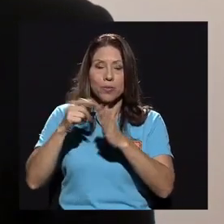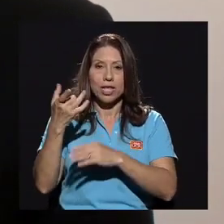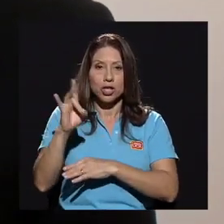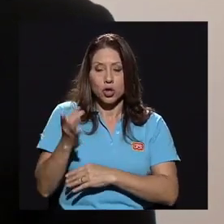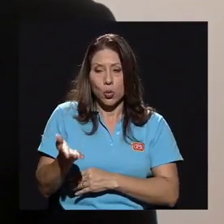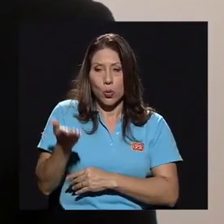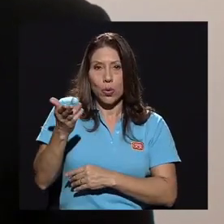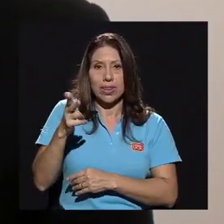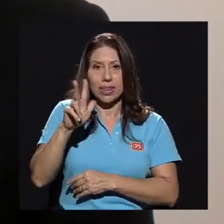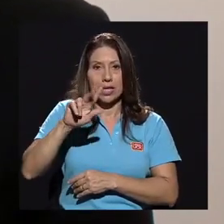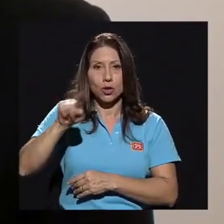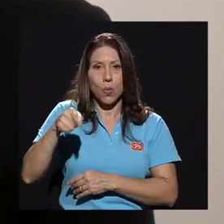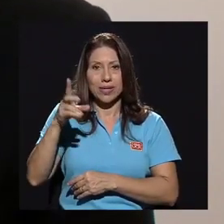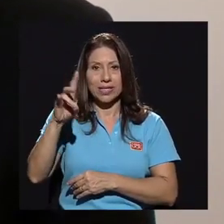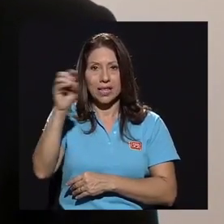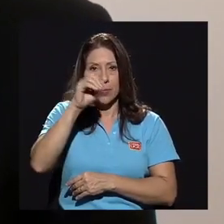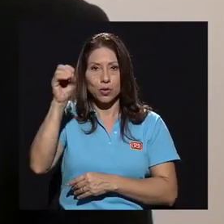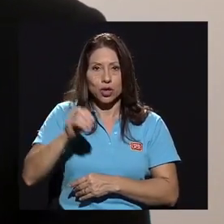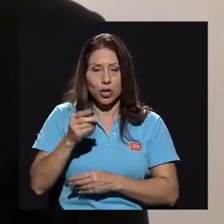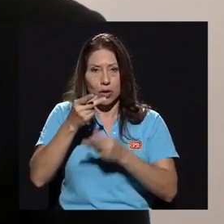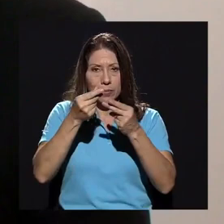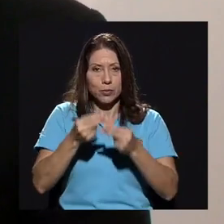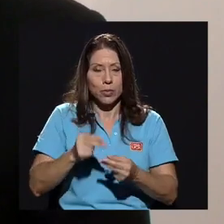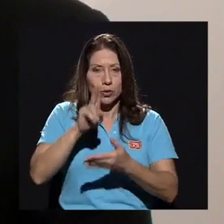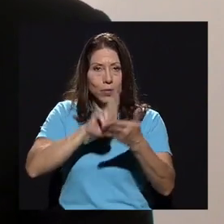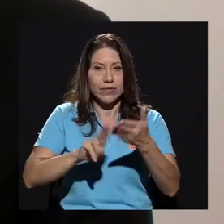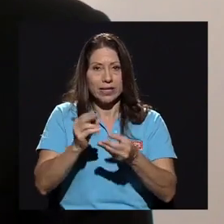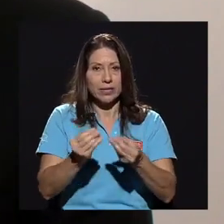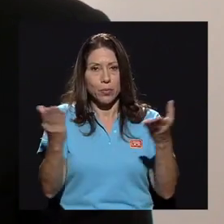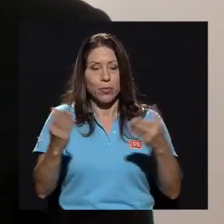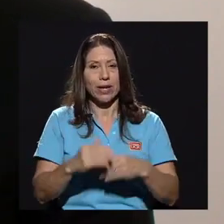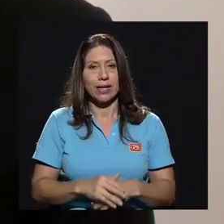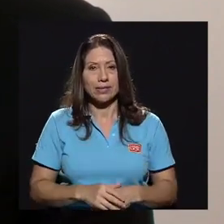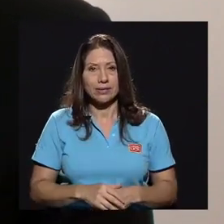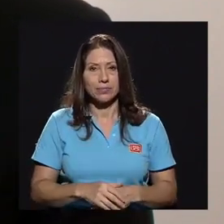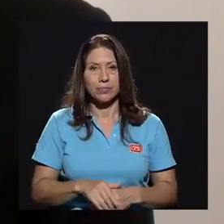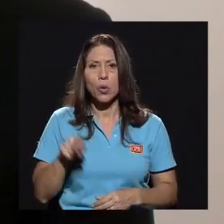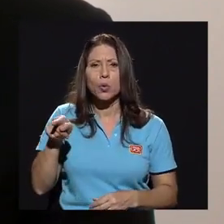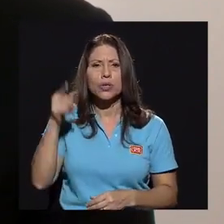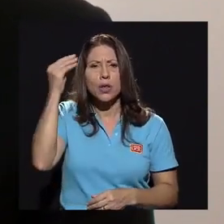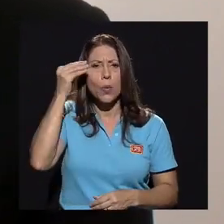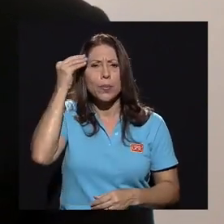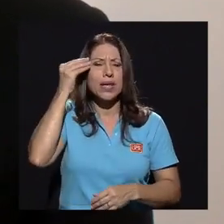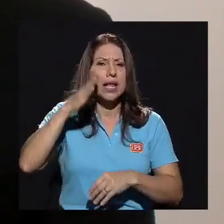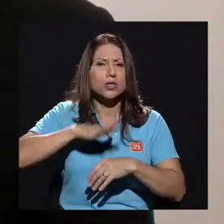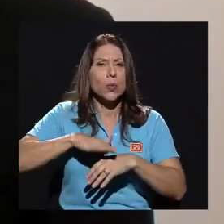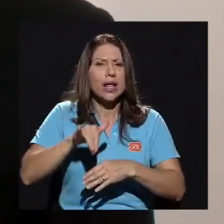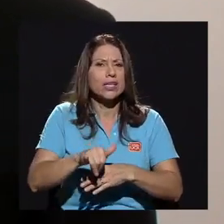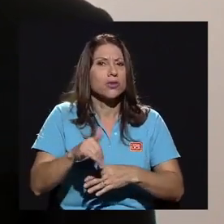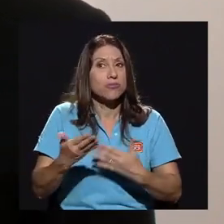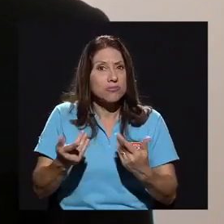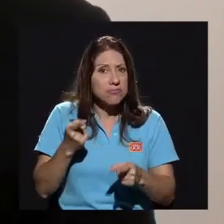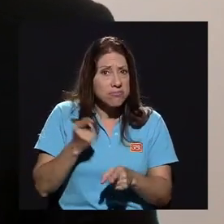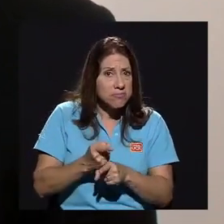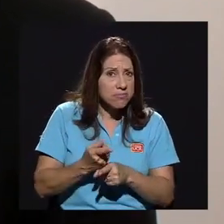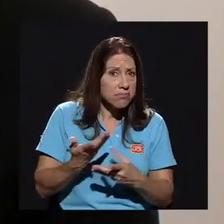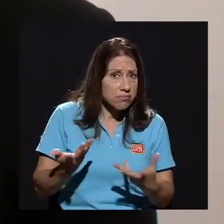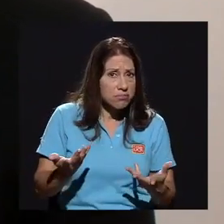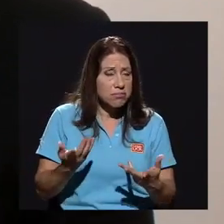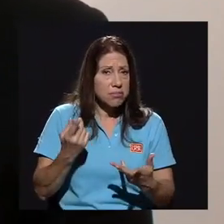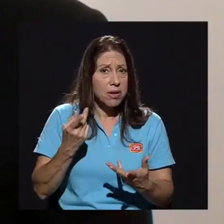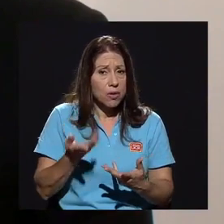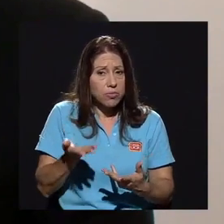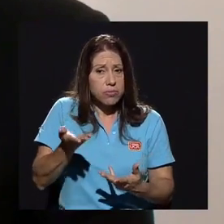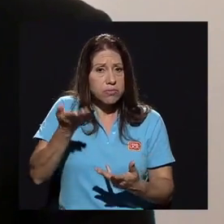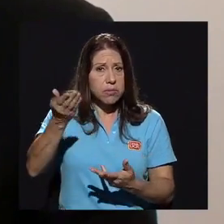incremento del 3,7% en el presupuesto de las universidades públicas. ¿Qué opina usted de este acuerdo? ¿Fue adecuado el